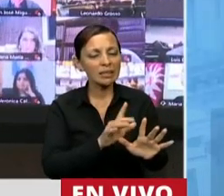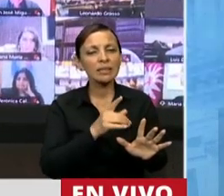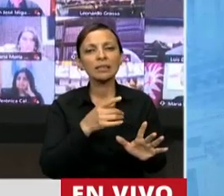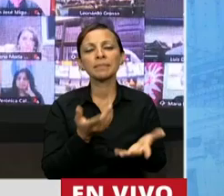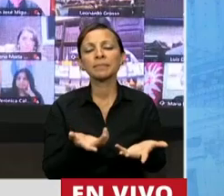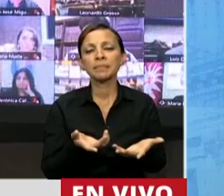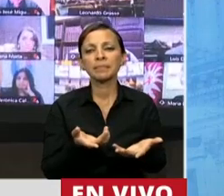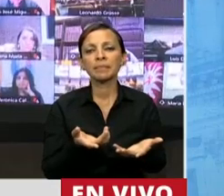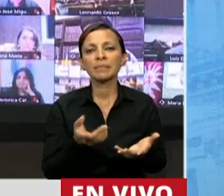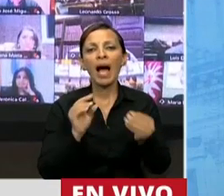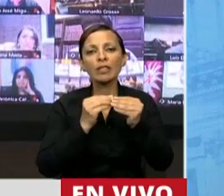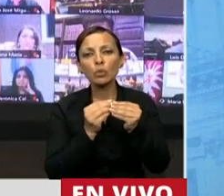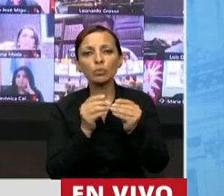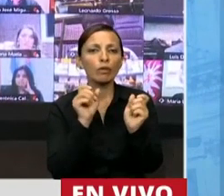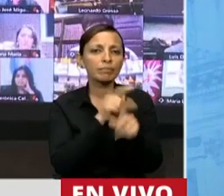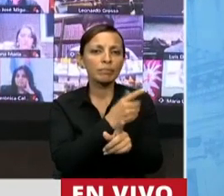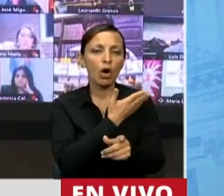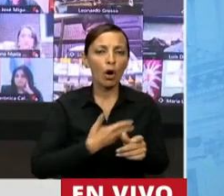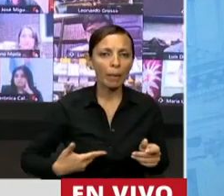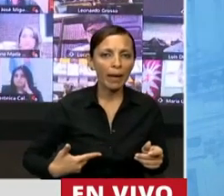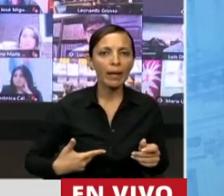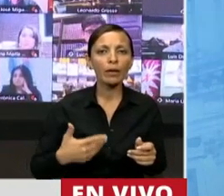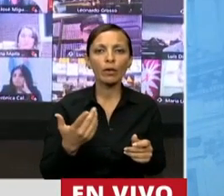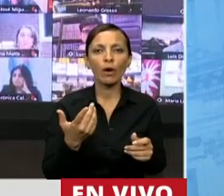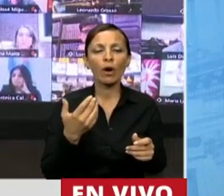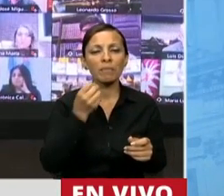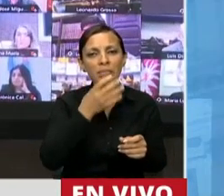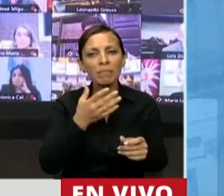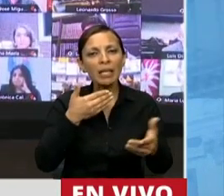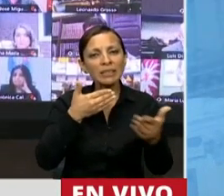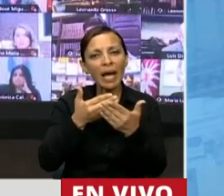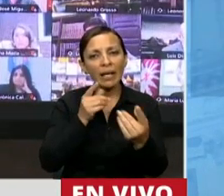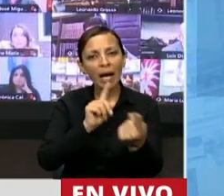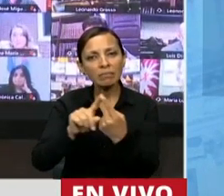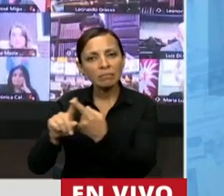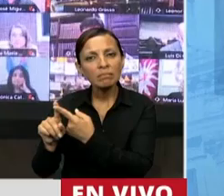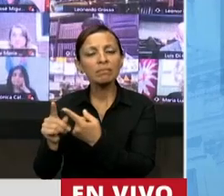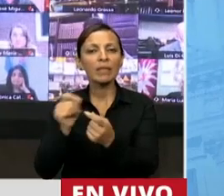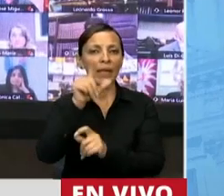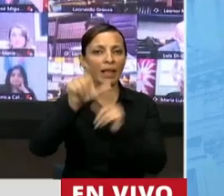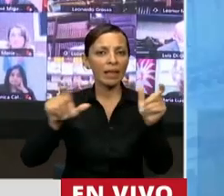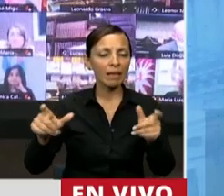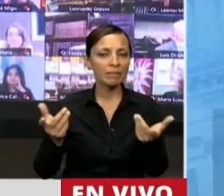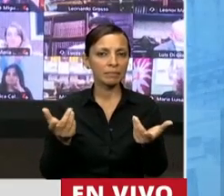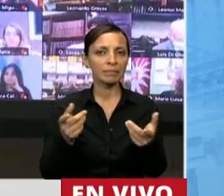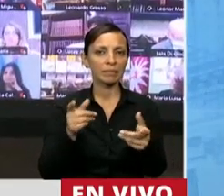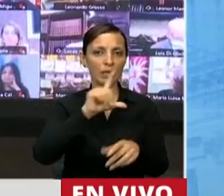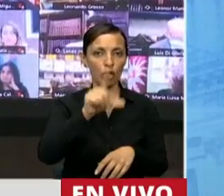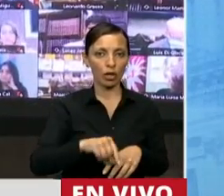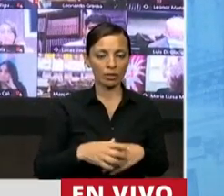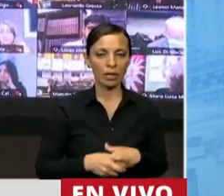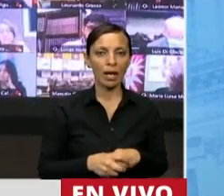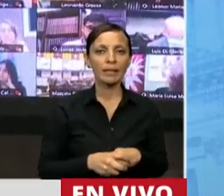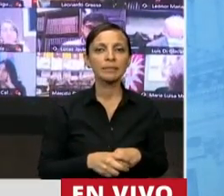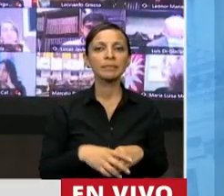y a los asuntos del gobierno cerca de todos nosotros en los territorios nacionales. La ley, señor